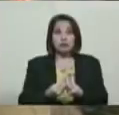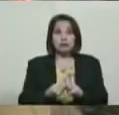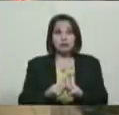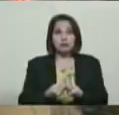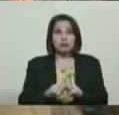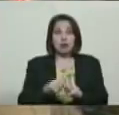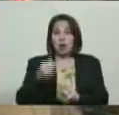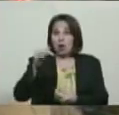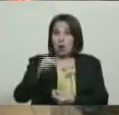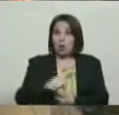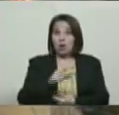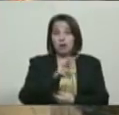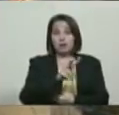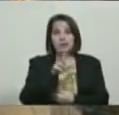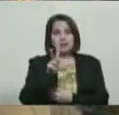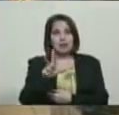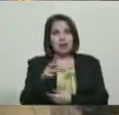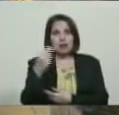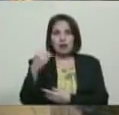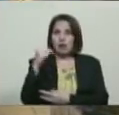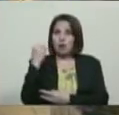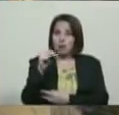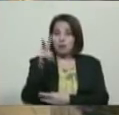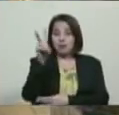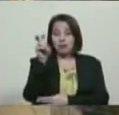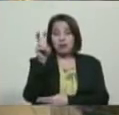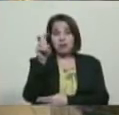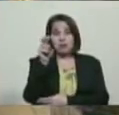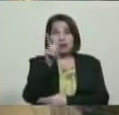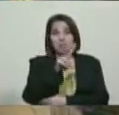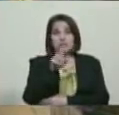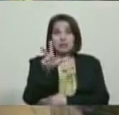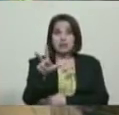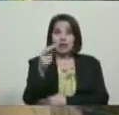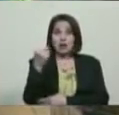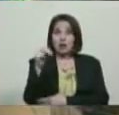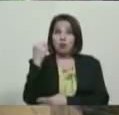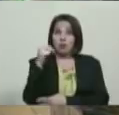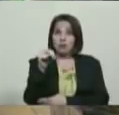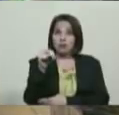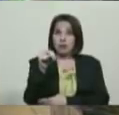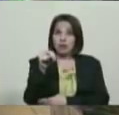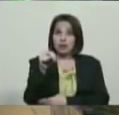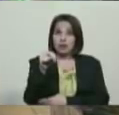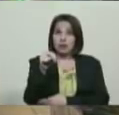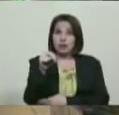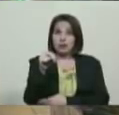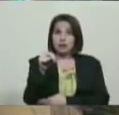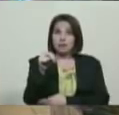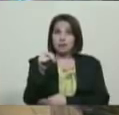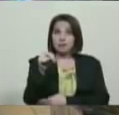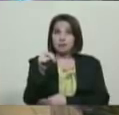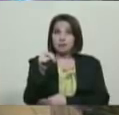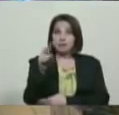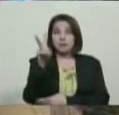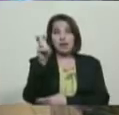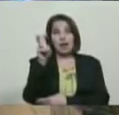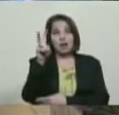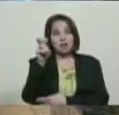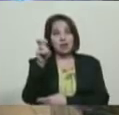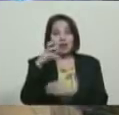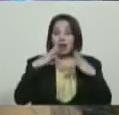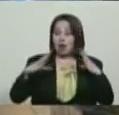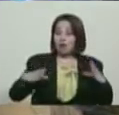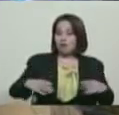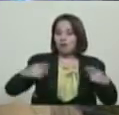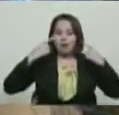Hoy 23 de noviembre, viernes 23 de noviembre, es viernes y el cuerpo lo sabe